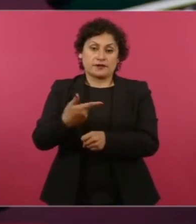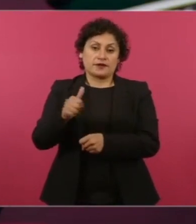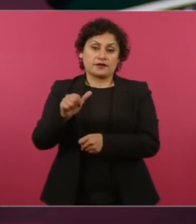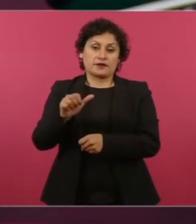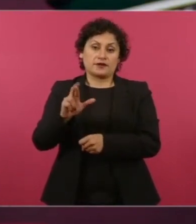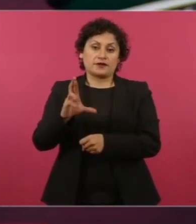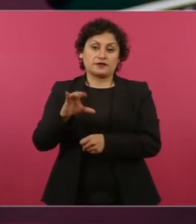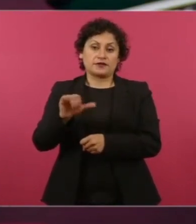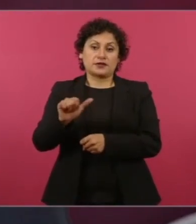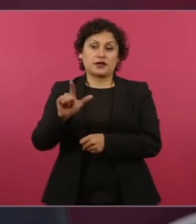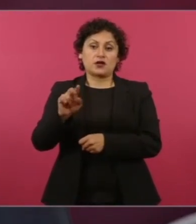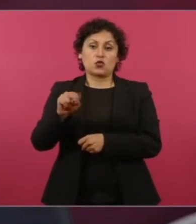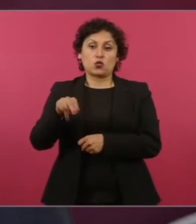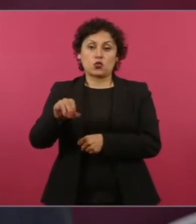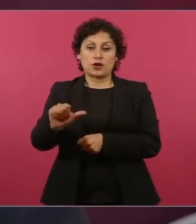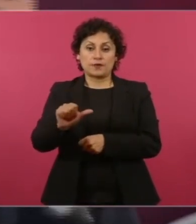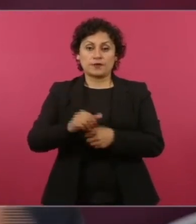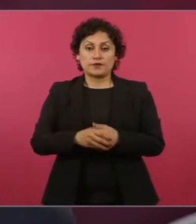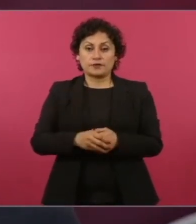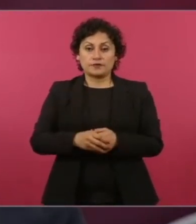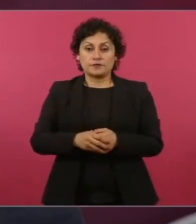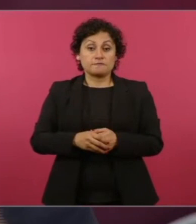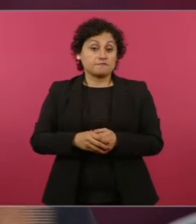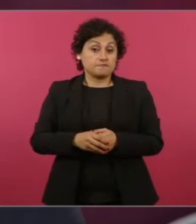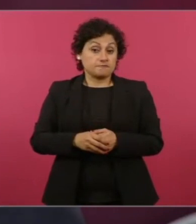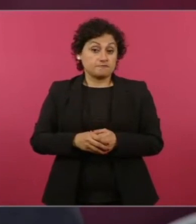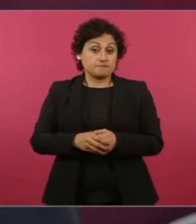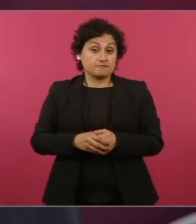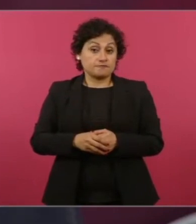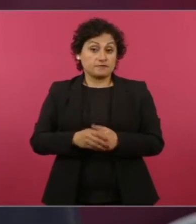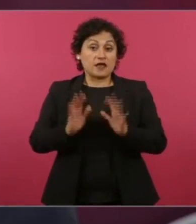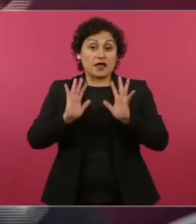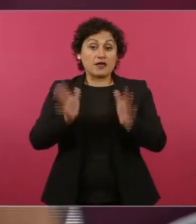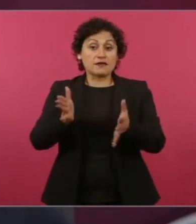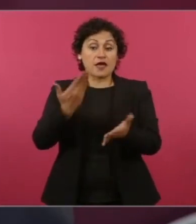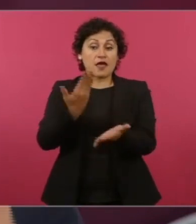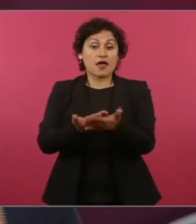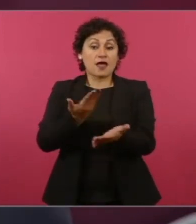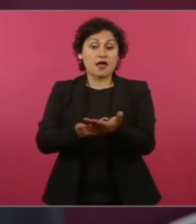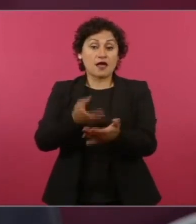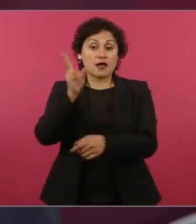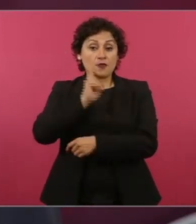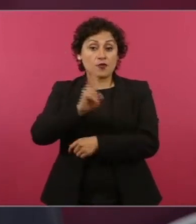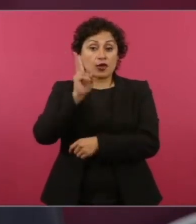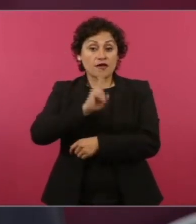y se establece en los hechos un narcoestado